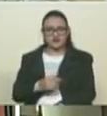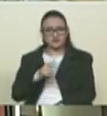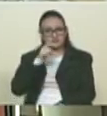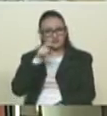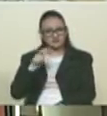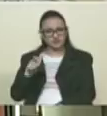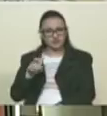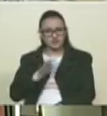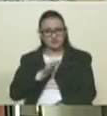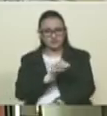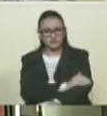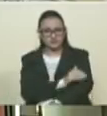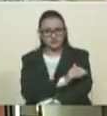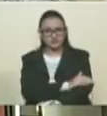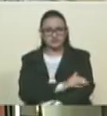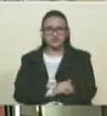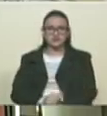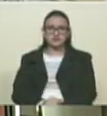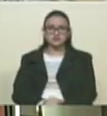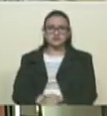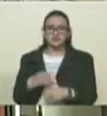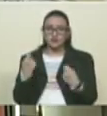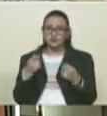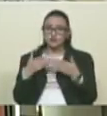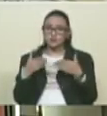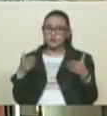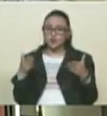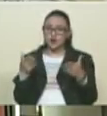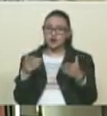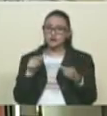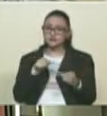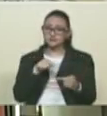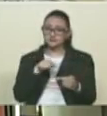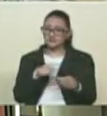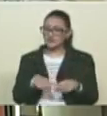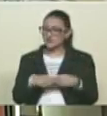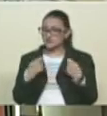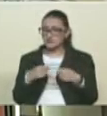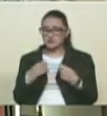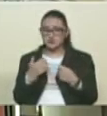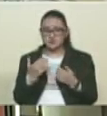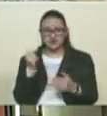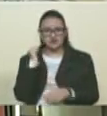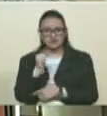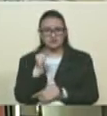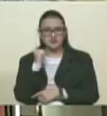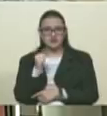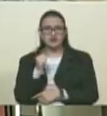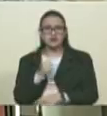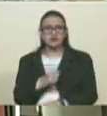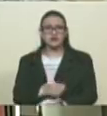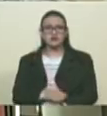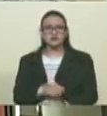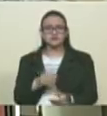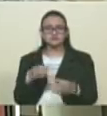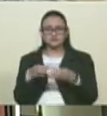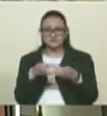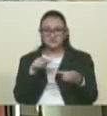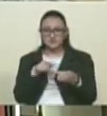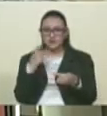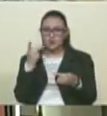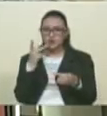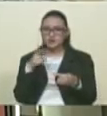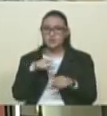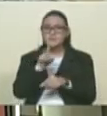referimos a partidos políticos como voluntad popular, organización muy violenta y criminal. A partidos políticos como primera